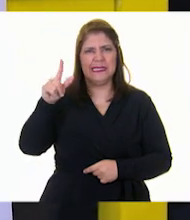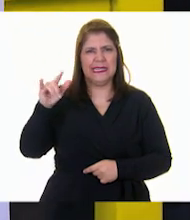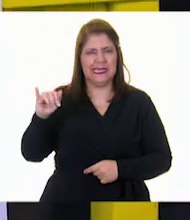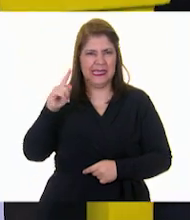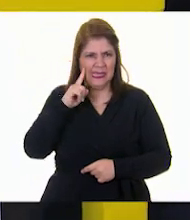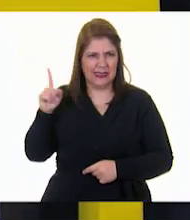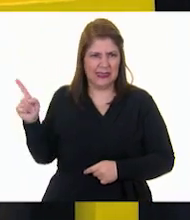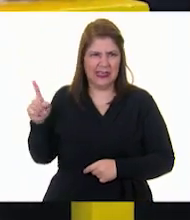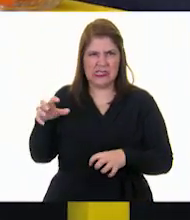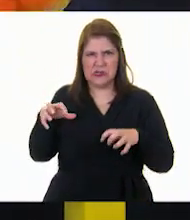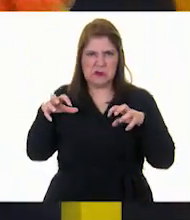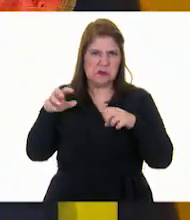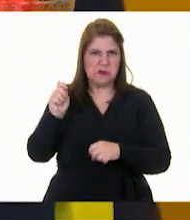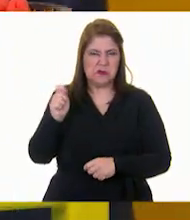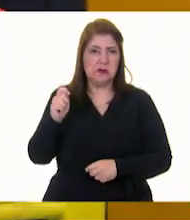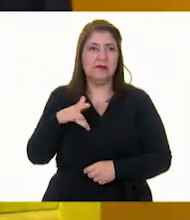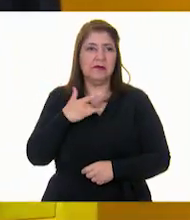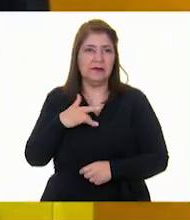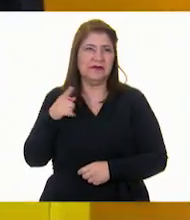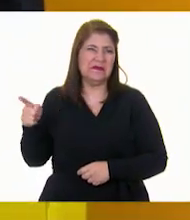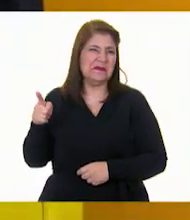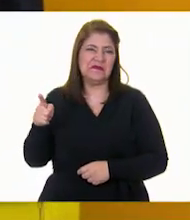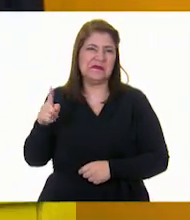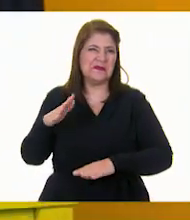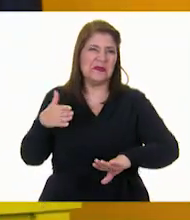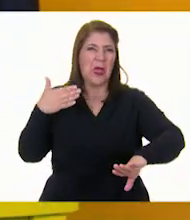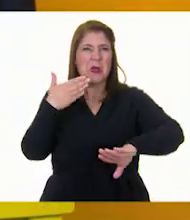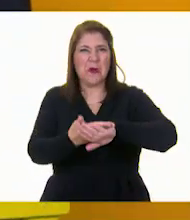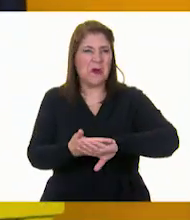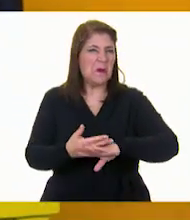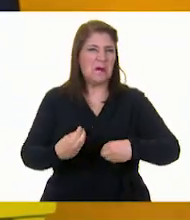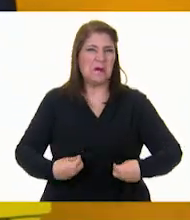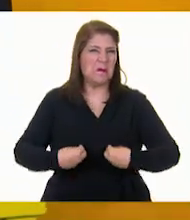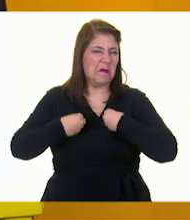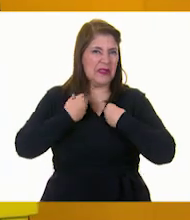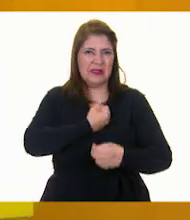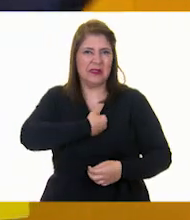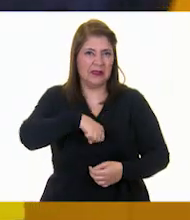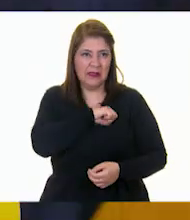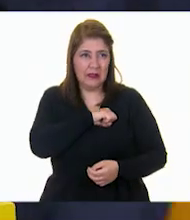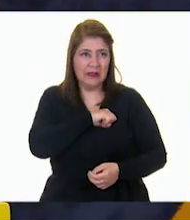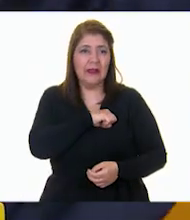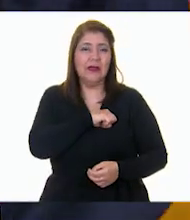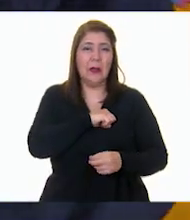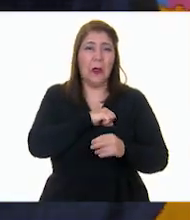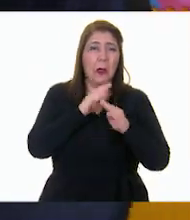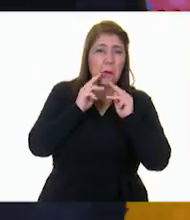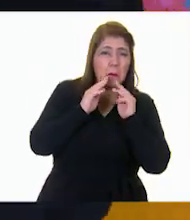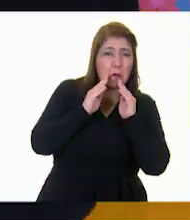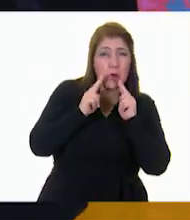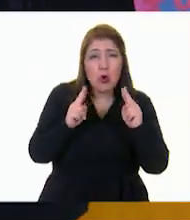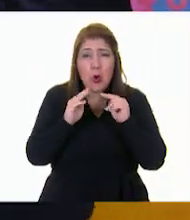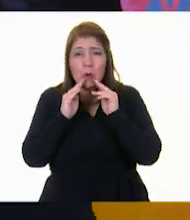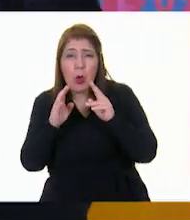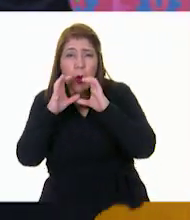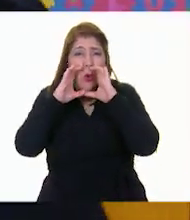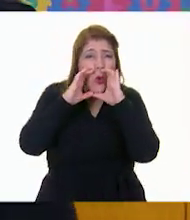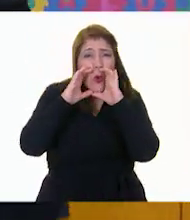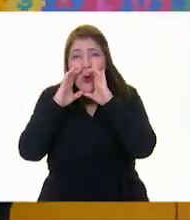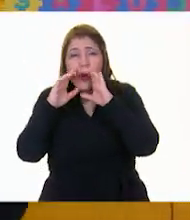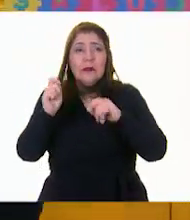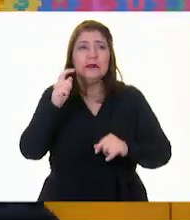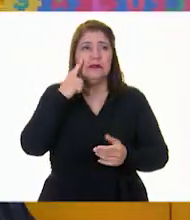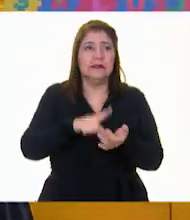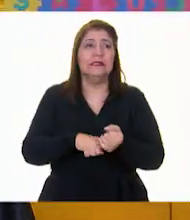Cocolistle, la antidefensora de la vida saludable. Y también tenemos a Marina y a Mateo. Cada uno de nuestros